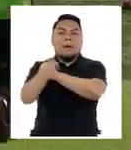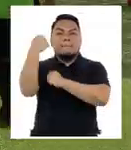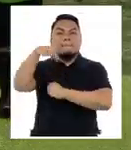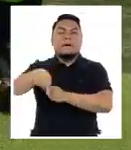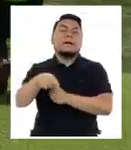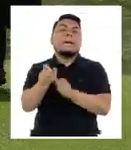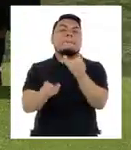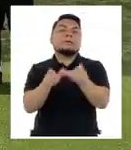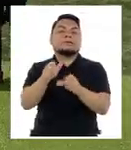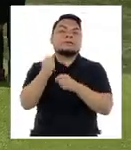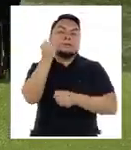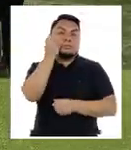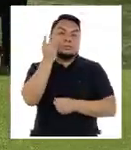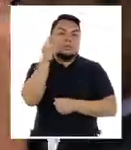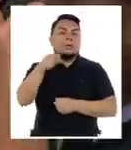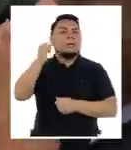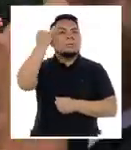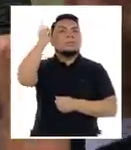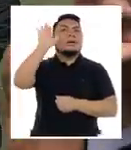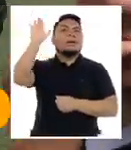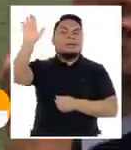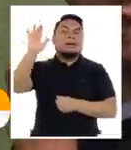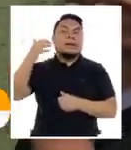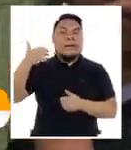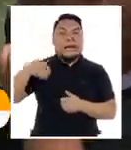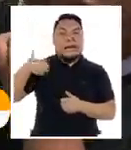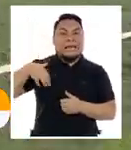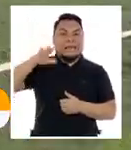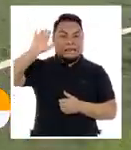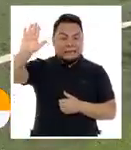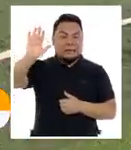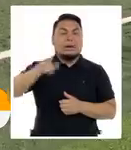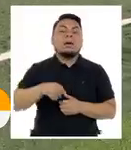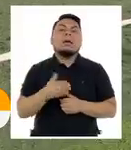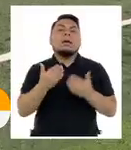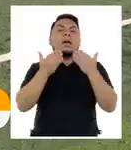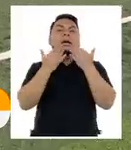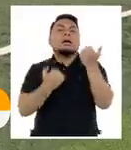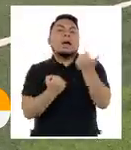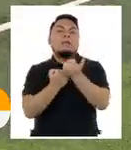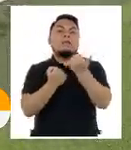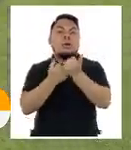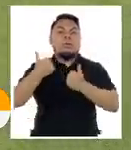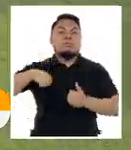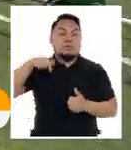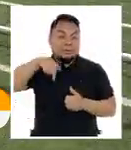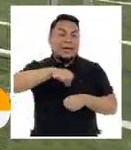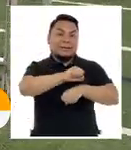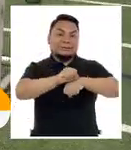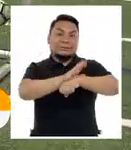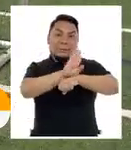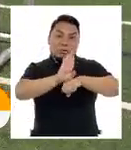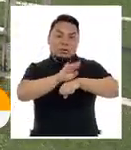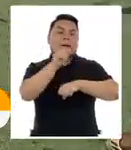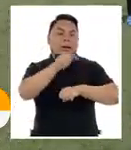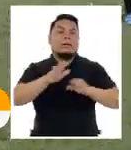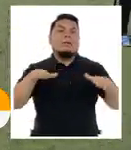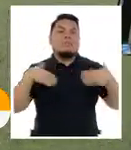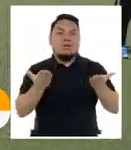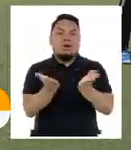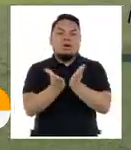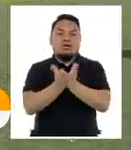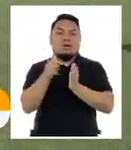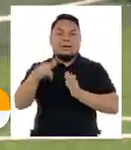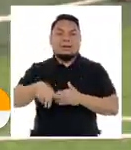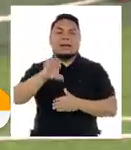personas con síndrome de Down que nacen en Argentina con Germán Laborda. Gracias al apoyo de la municipalidad de San Borja hemos podido desarrollar